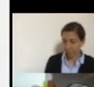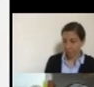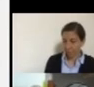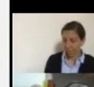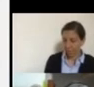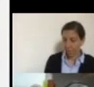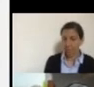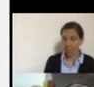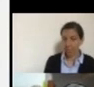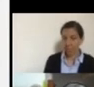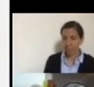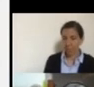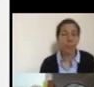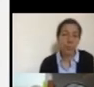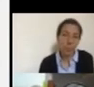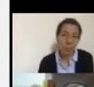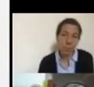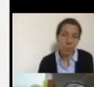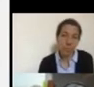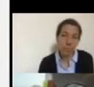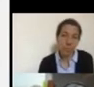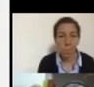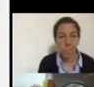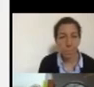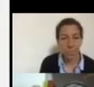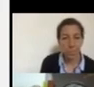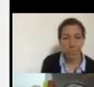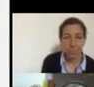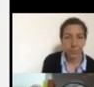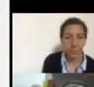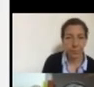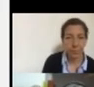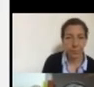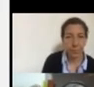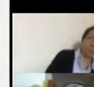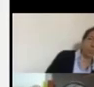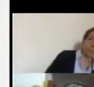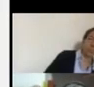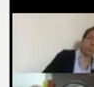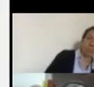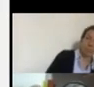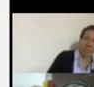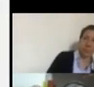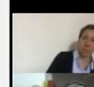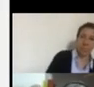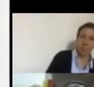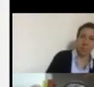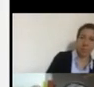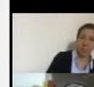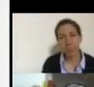parciales y de los cuales ya estamos echando mano para esta justo reorientación. Vamos a reorientar la